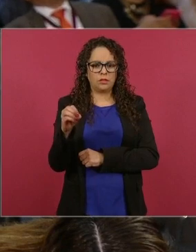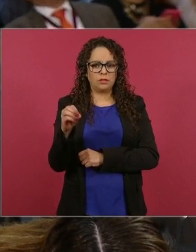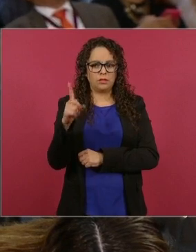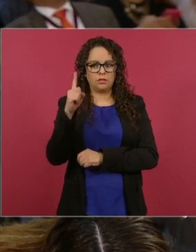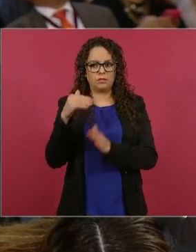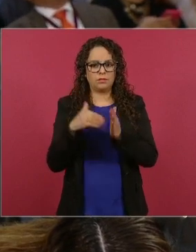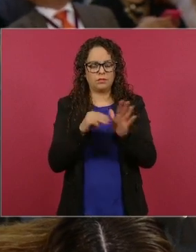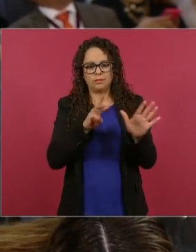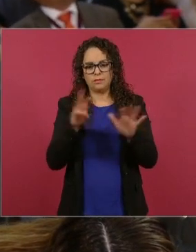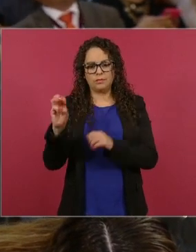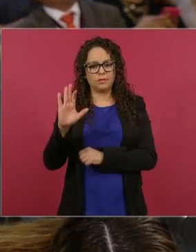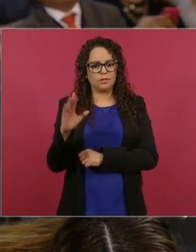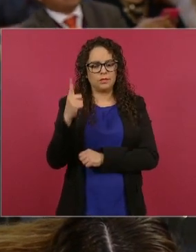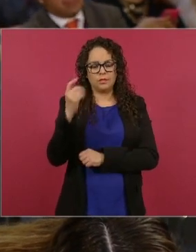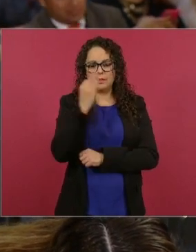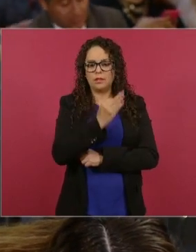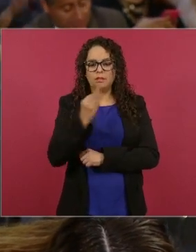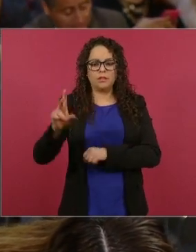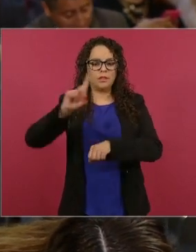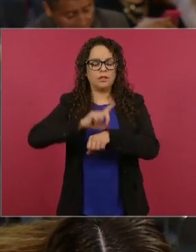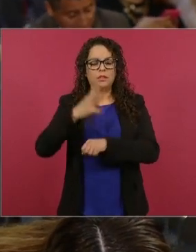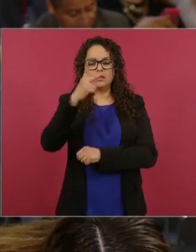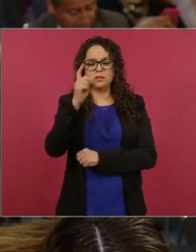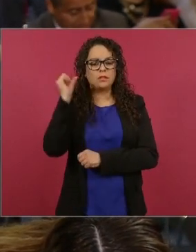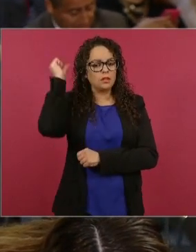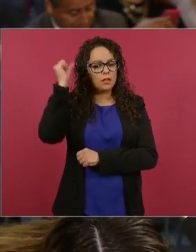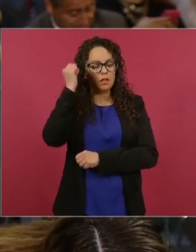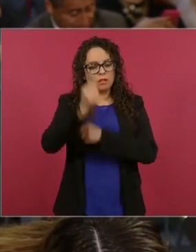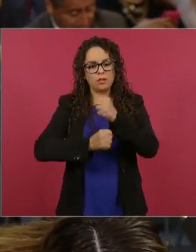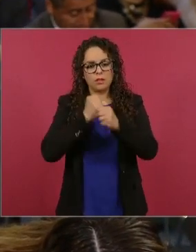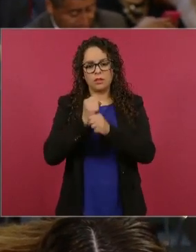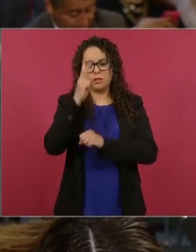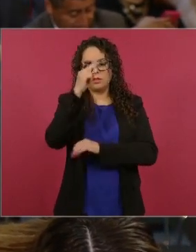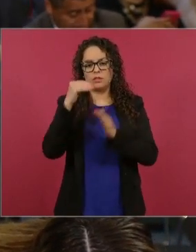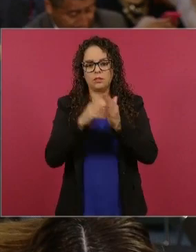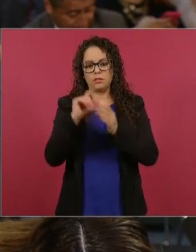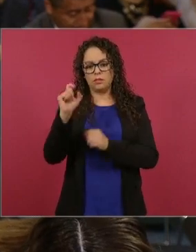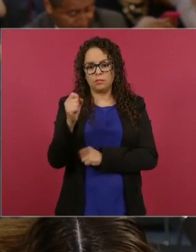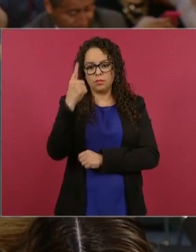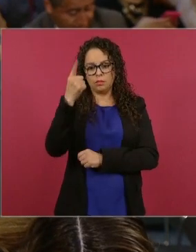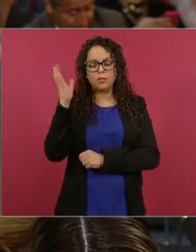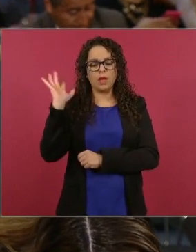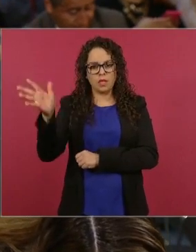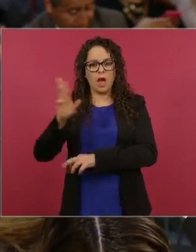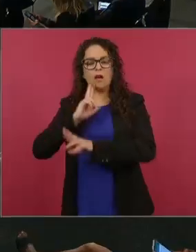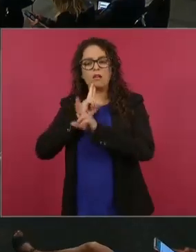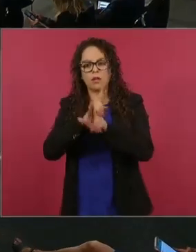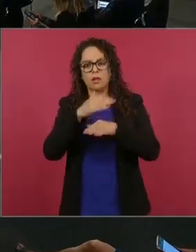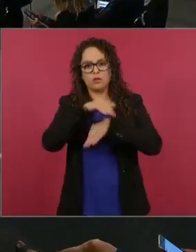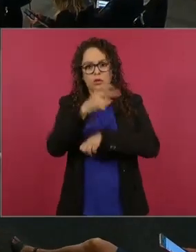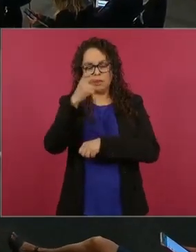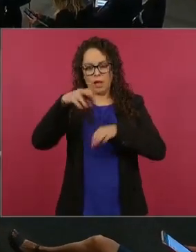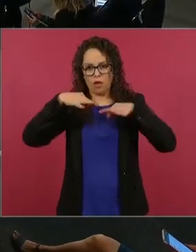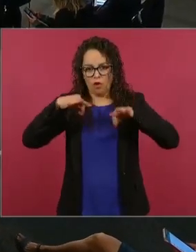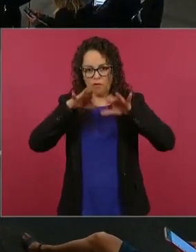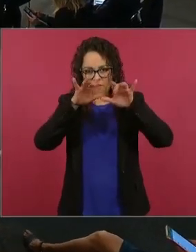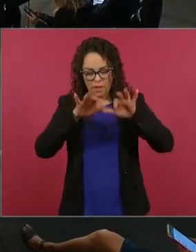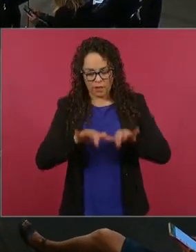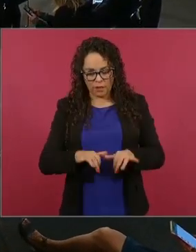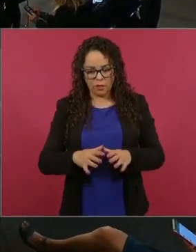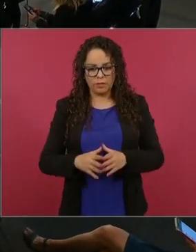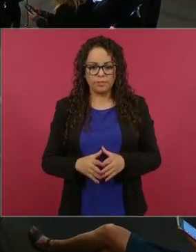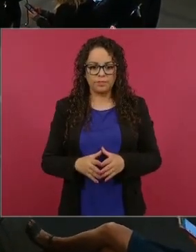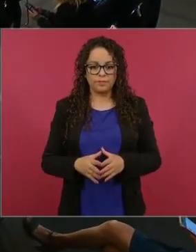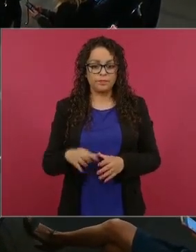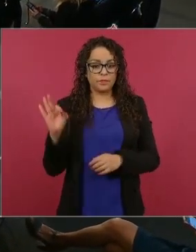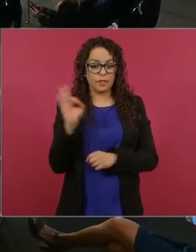3351 de fecha 5 de abril de 2021 la cual respondió respecto a la iniciativa en caso de proceder esta